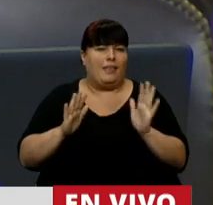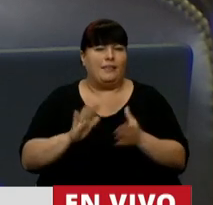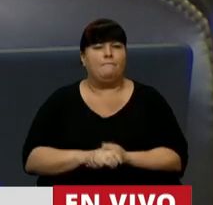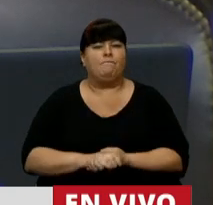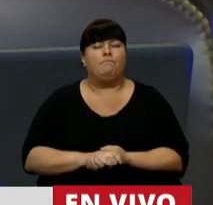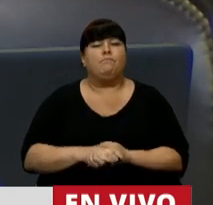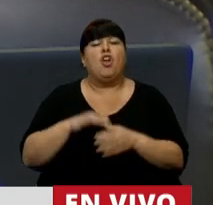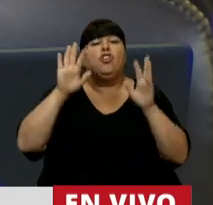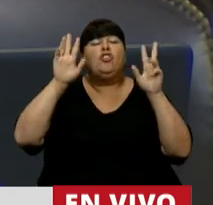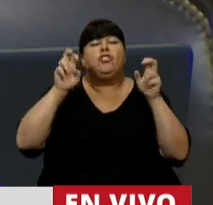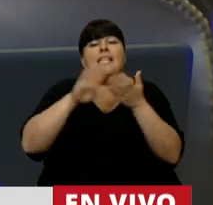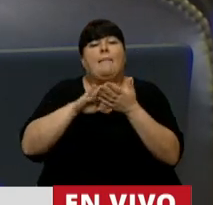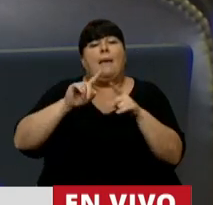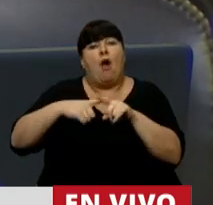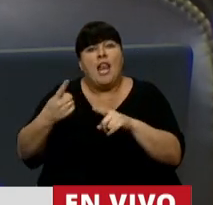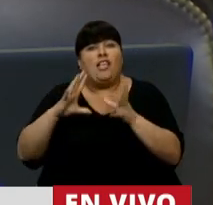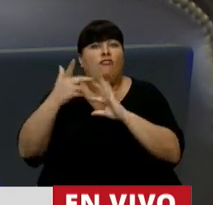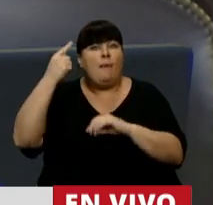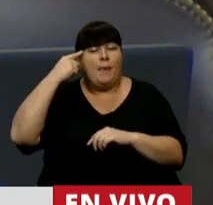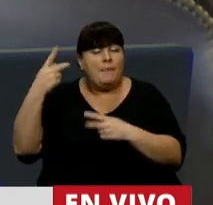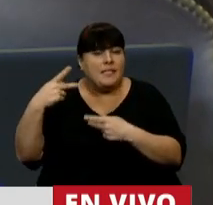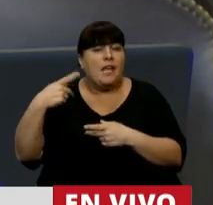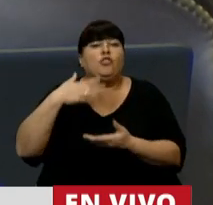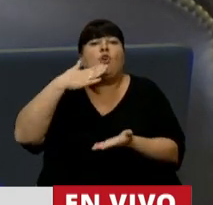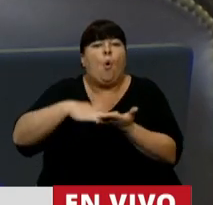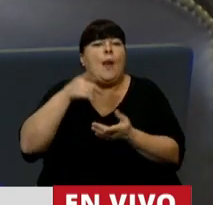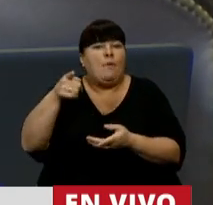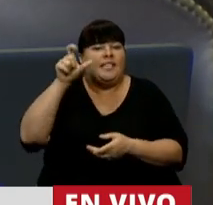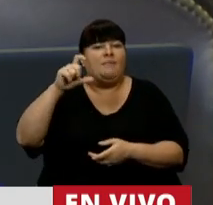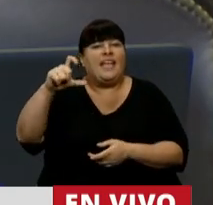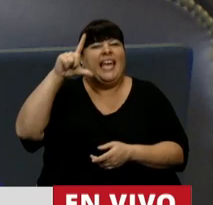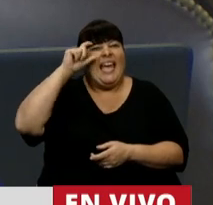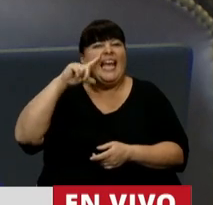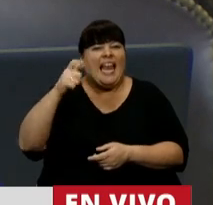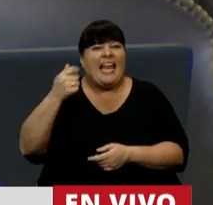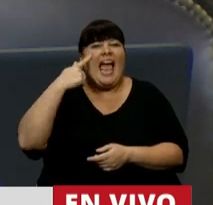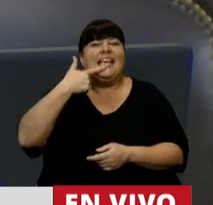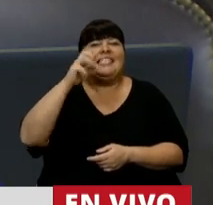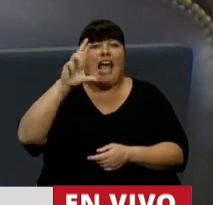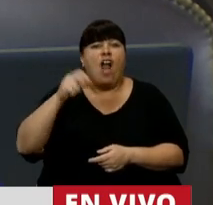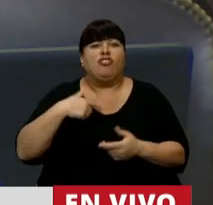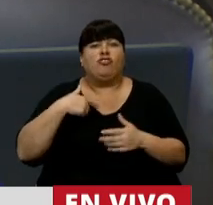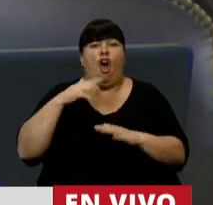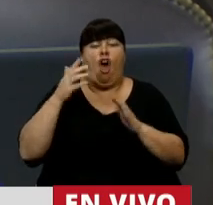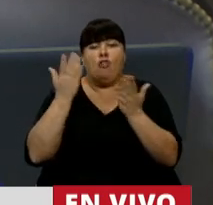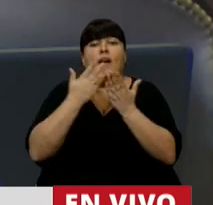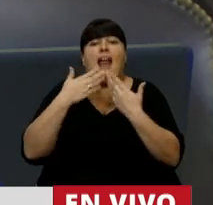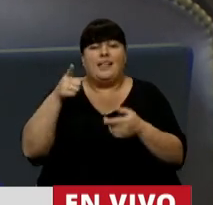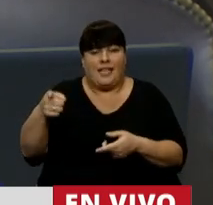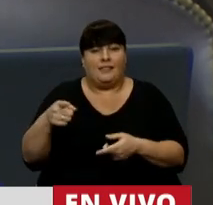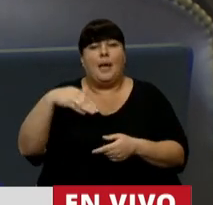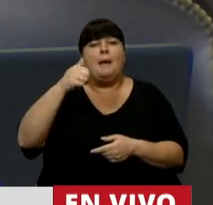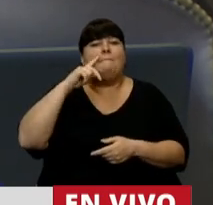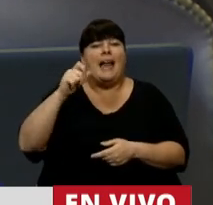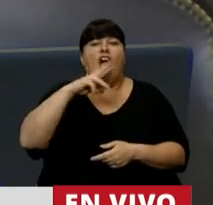Y a nivel político e ideológico, juré por ella, Clelia Íscaro, con ella me formé, María